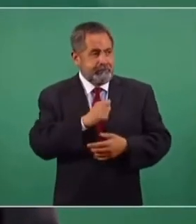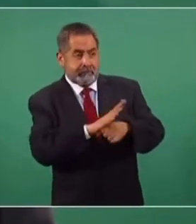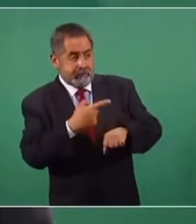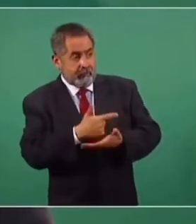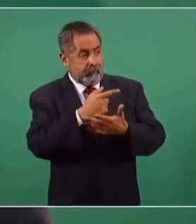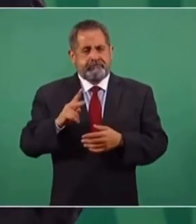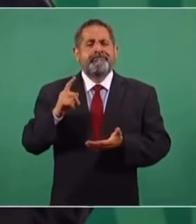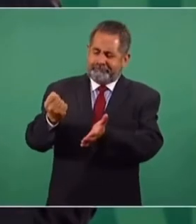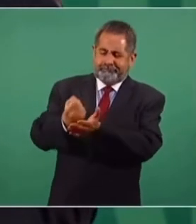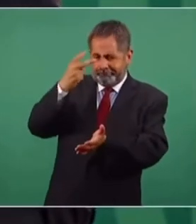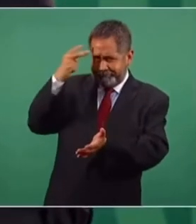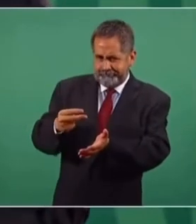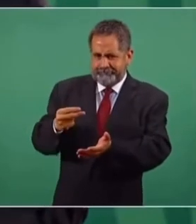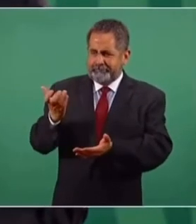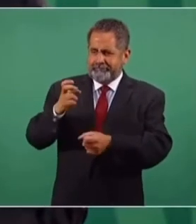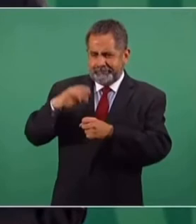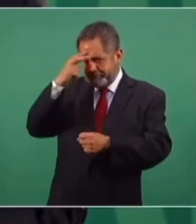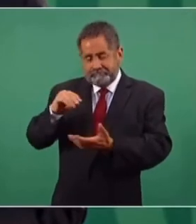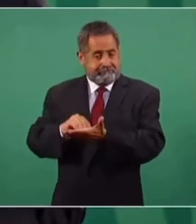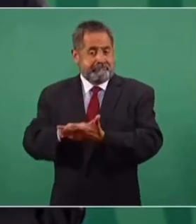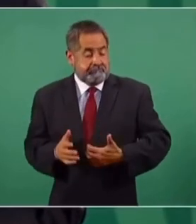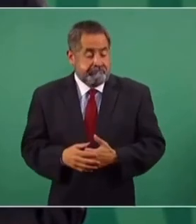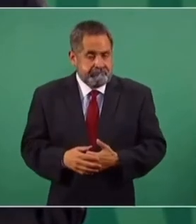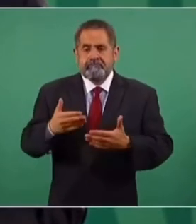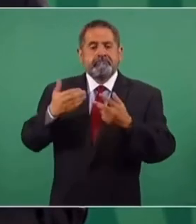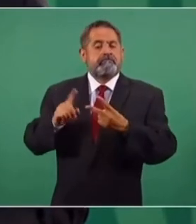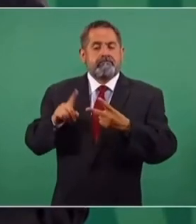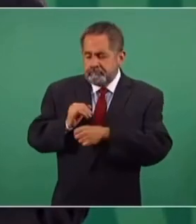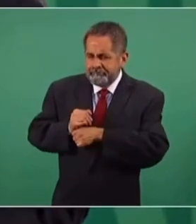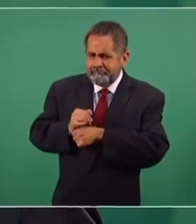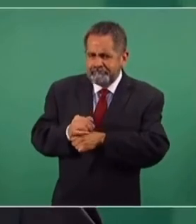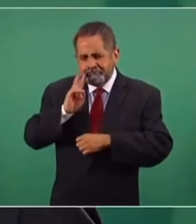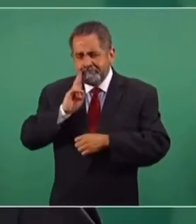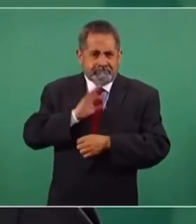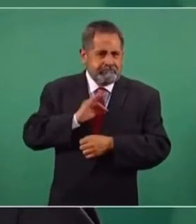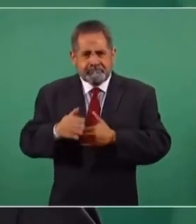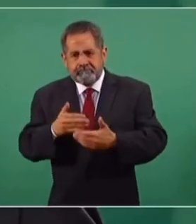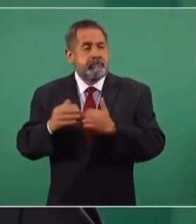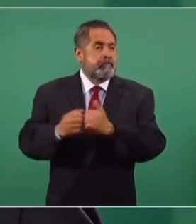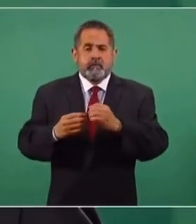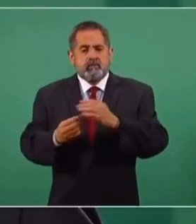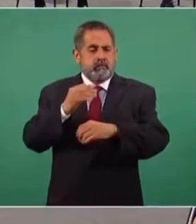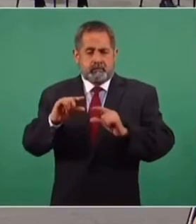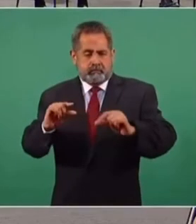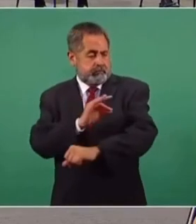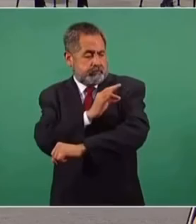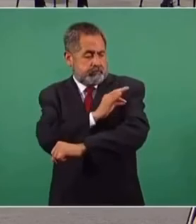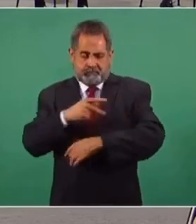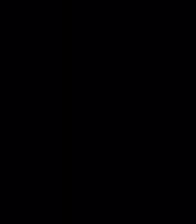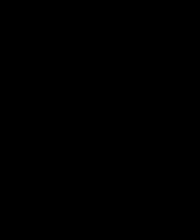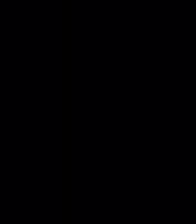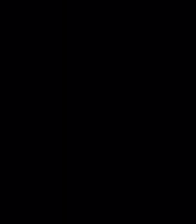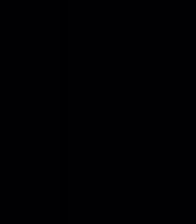enfermos graves. Y ahora, este proceso de investigación, de estudio, para que se pueda contar con una vacuna en México, la